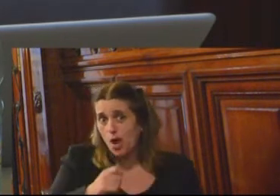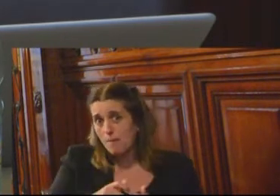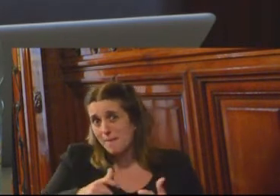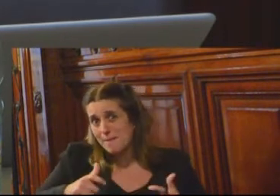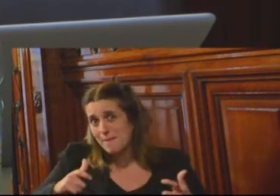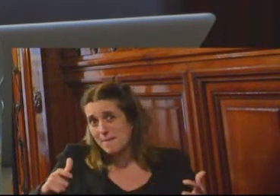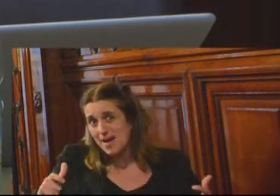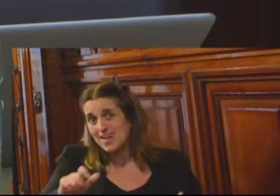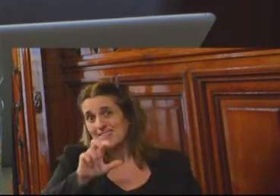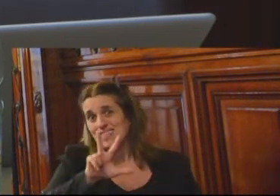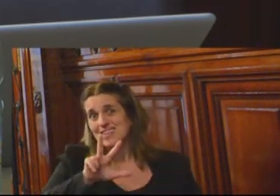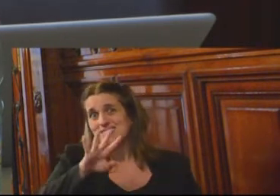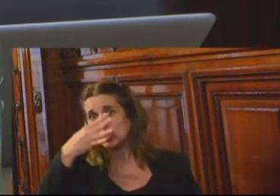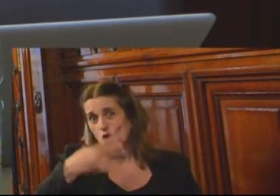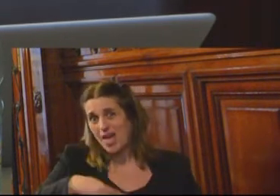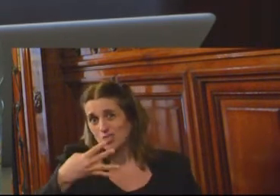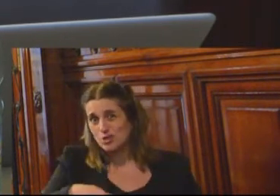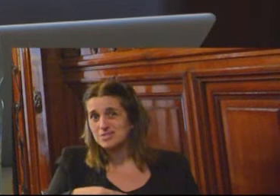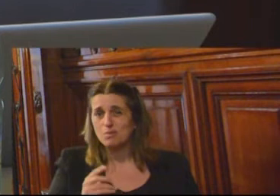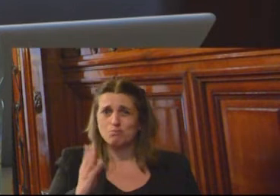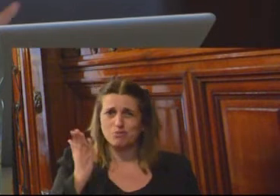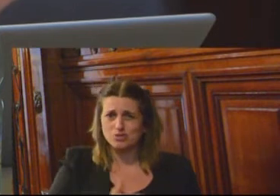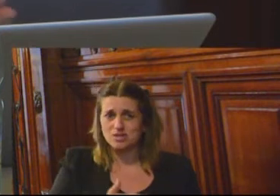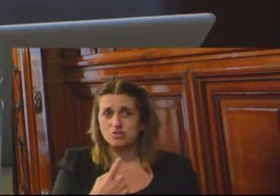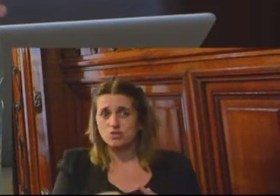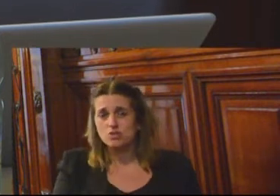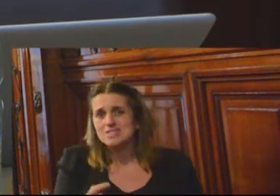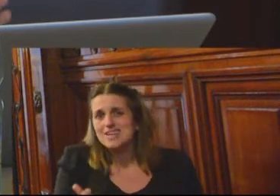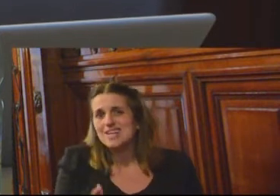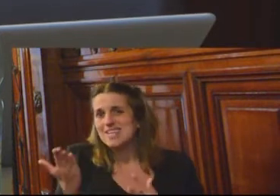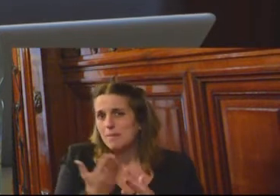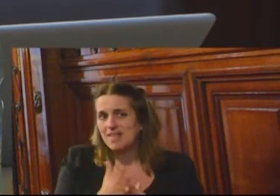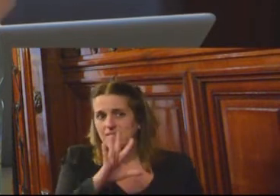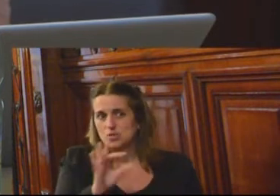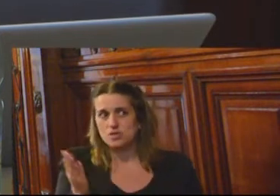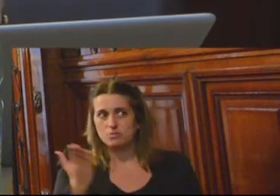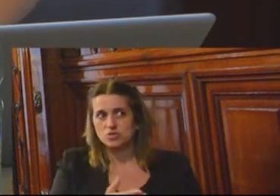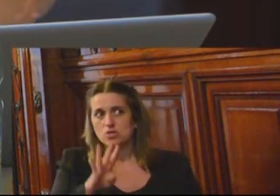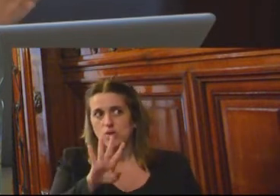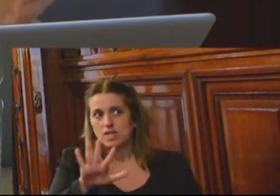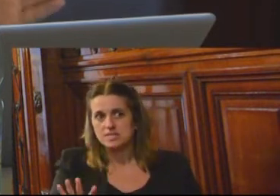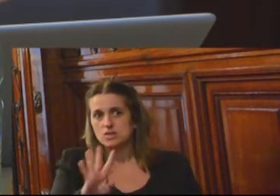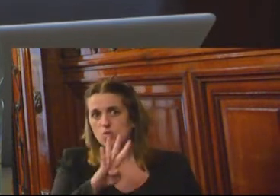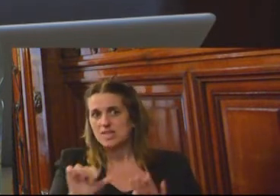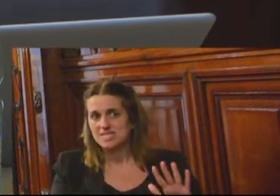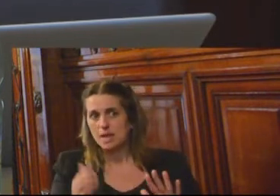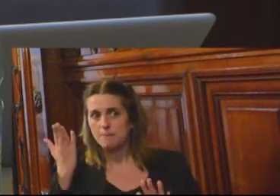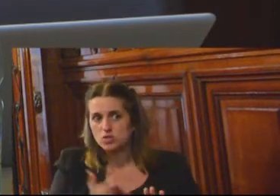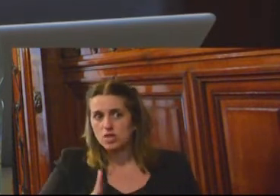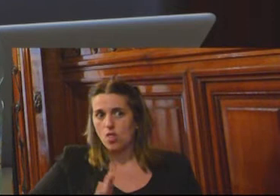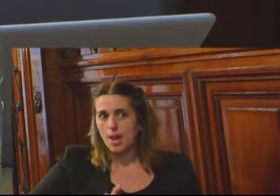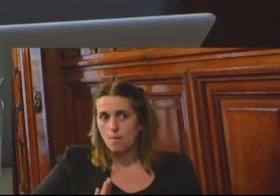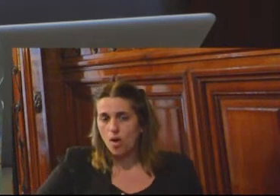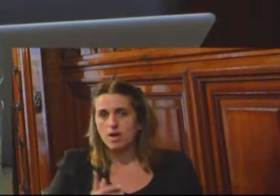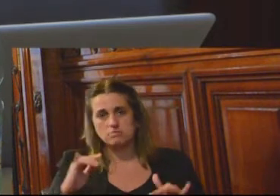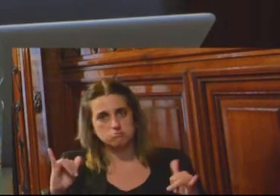314%, por lo que actualmente al menos casi la mitad de las mujeres, 45, 46% de las mujeres internas